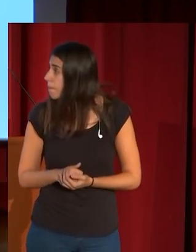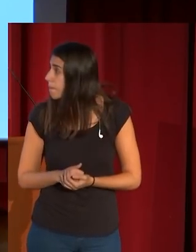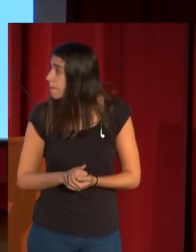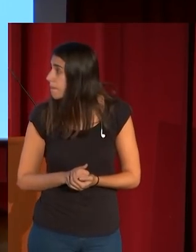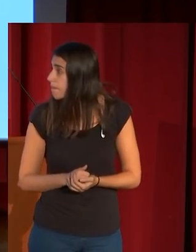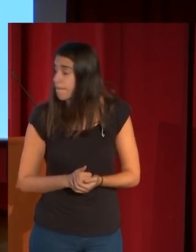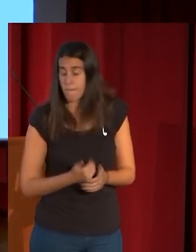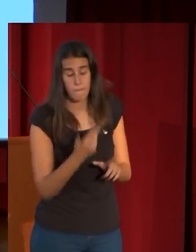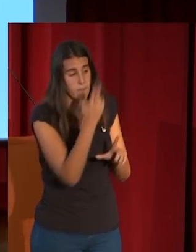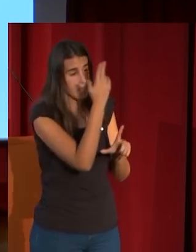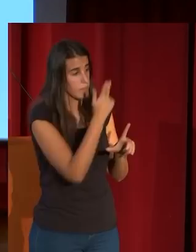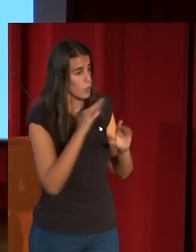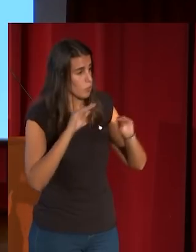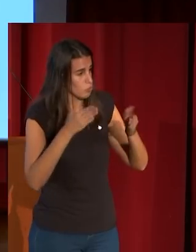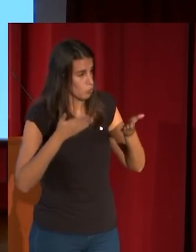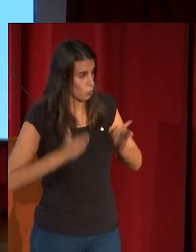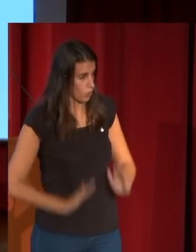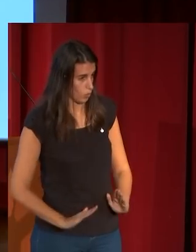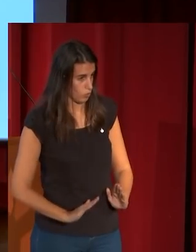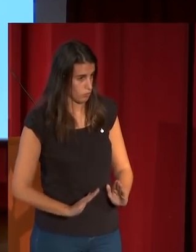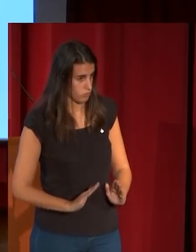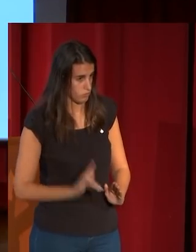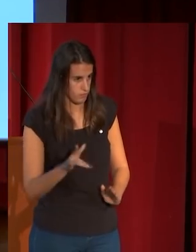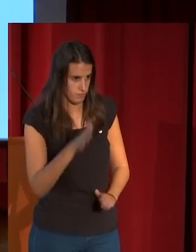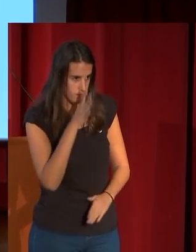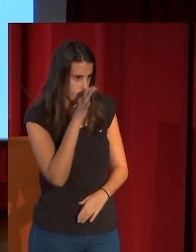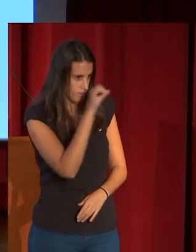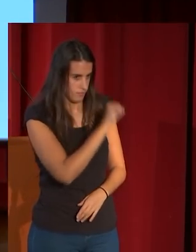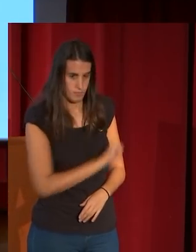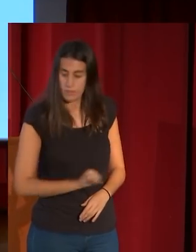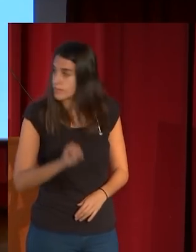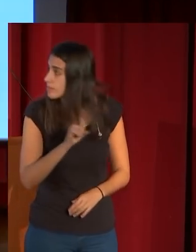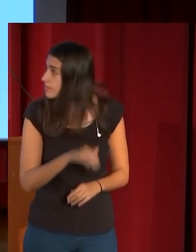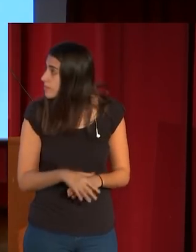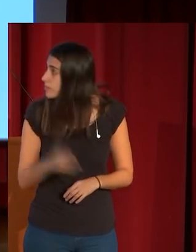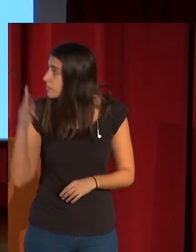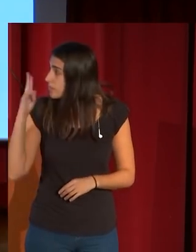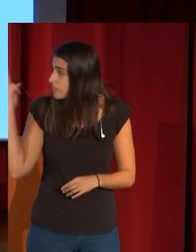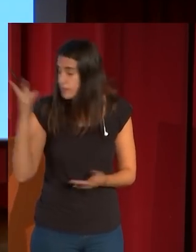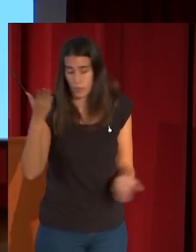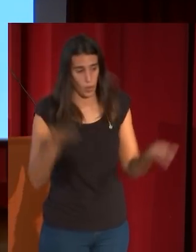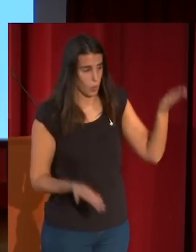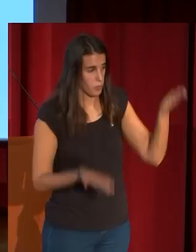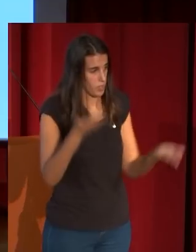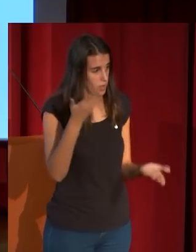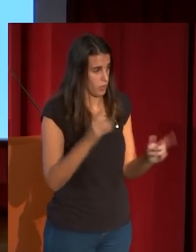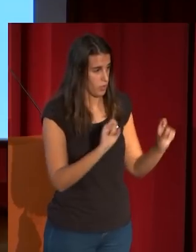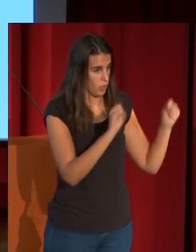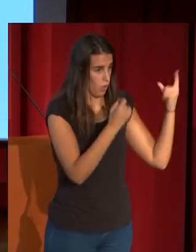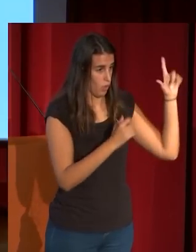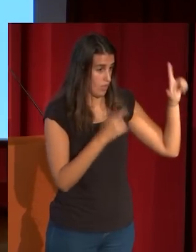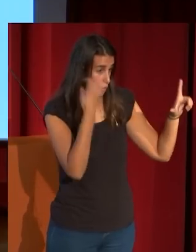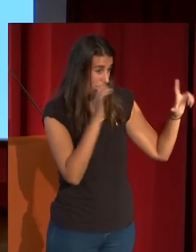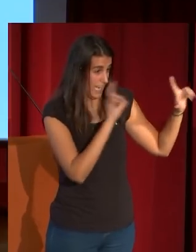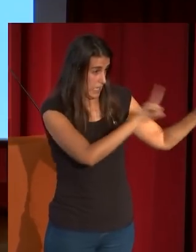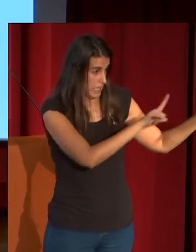hijo, es una, verdaderamente es admirable, aquí tienen la comparación aquí al lado, abajo la